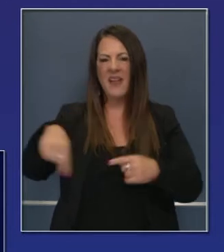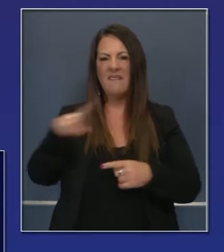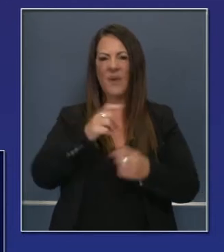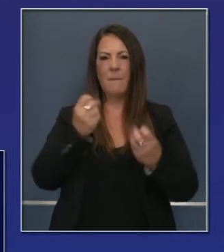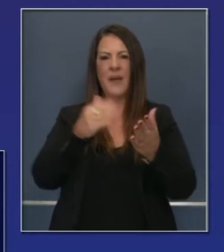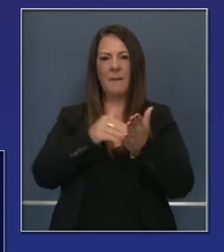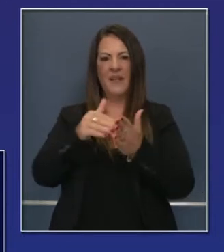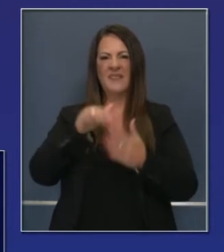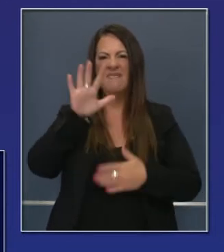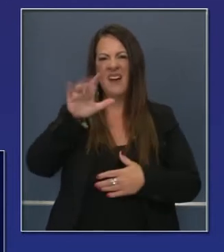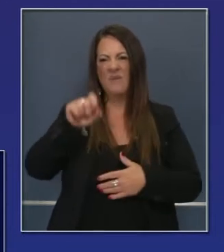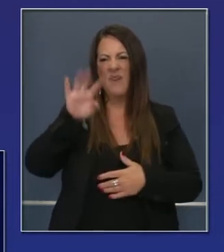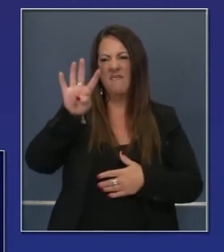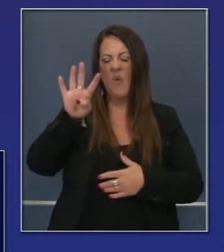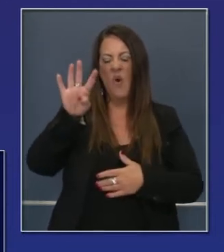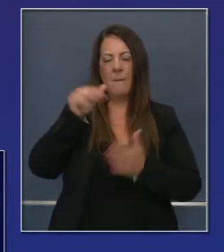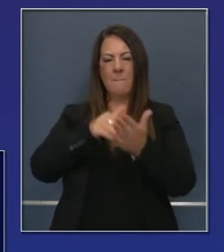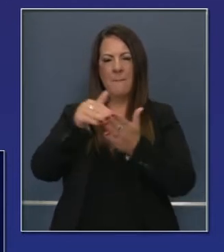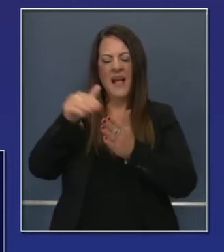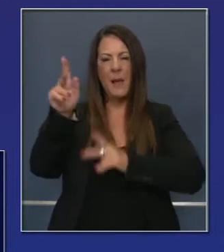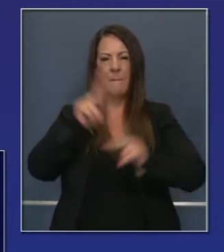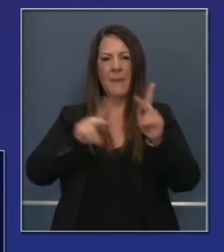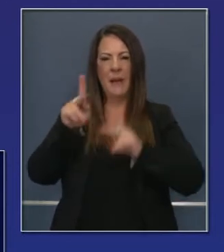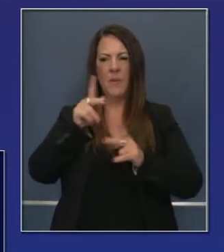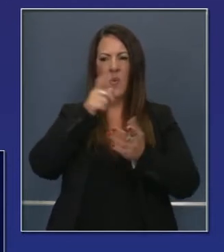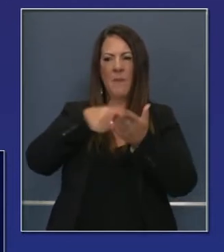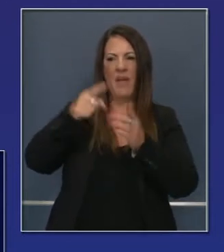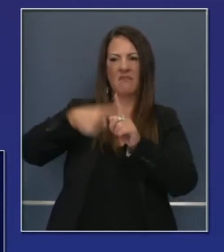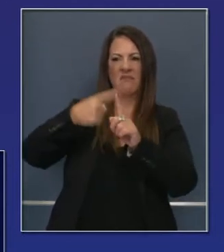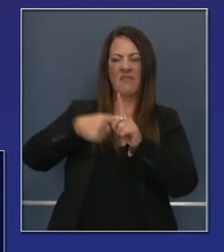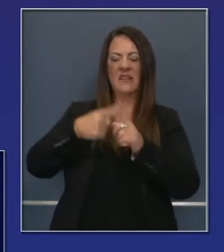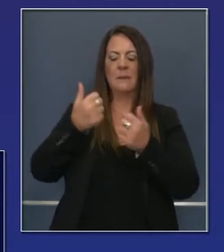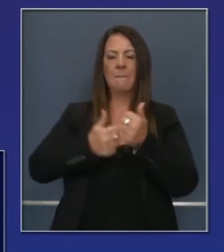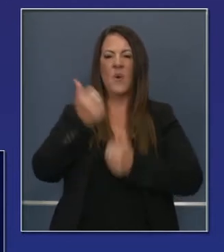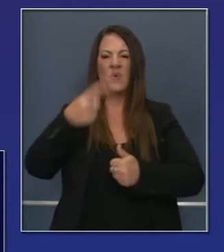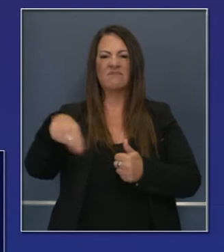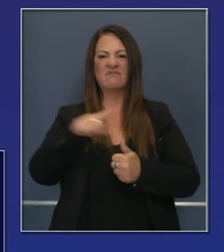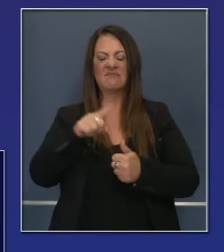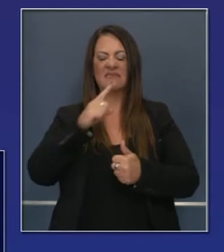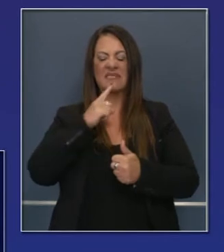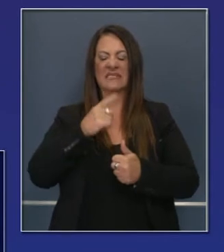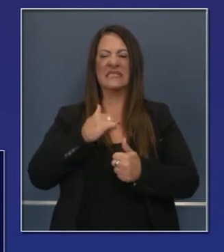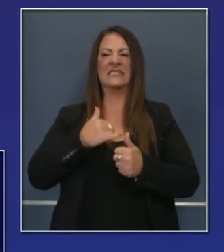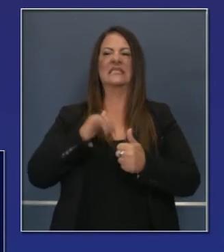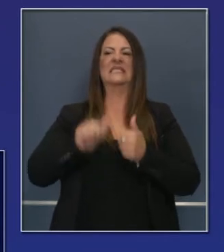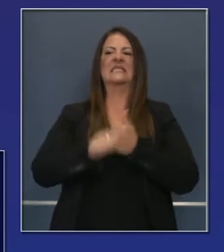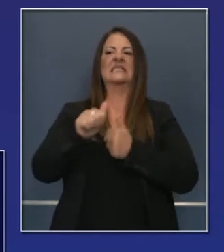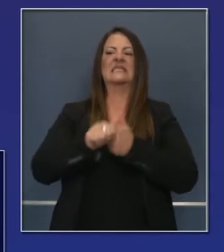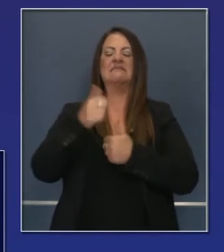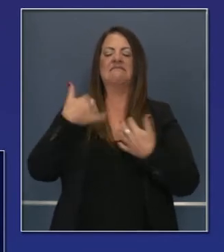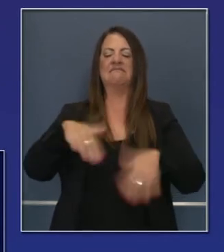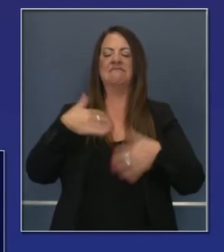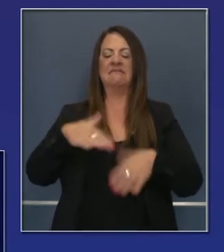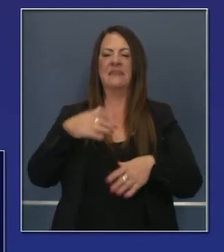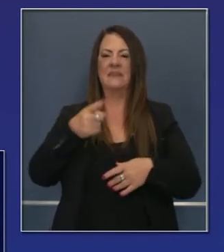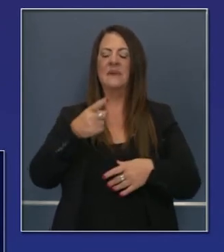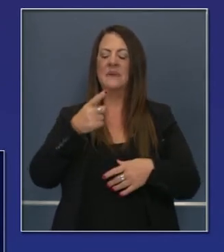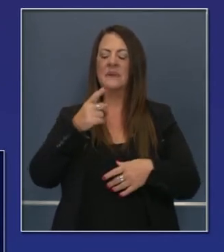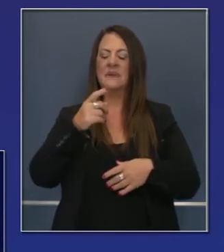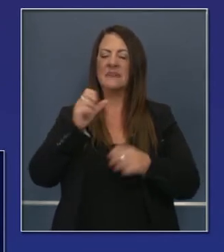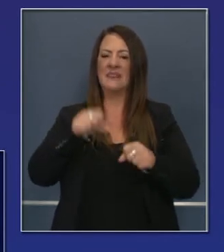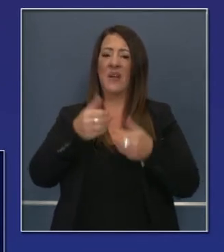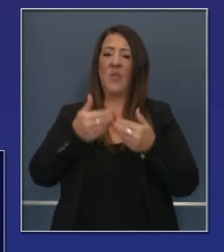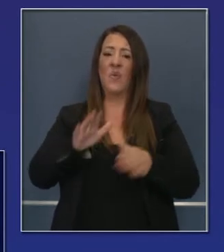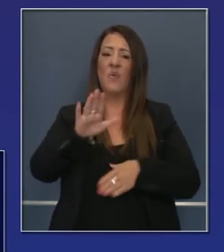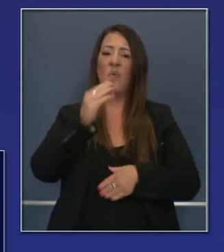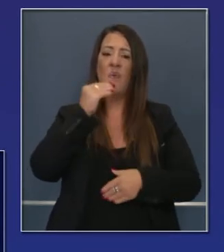de personas, 5.4 millones de inquilinos están ahora bajo riesgo de ser desalojados,